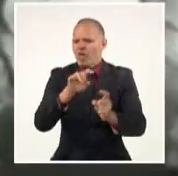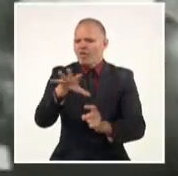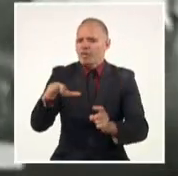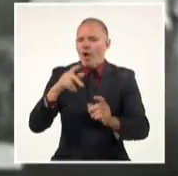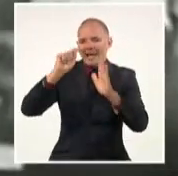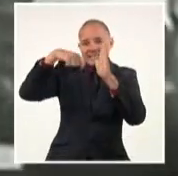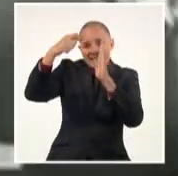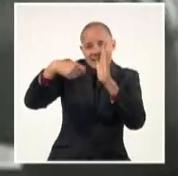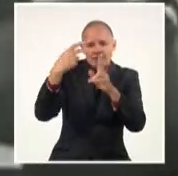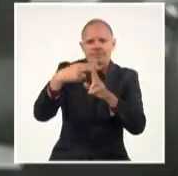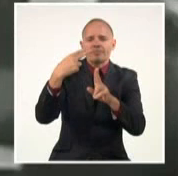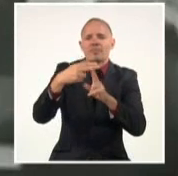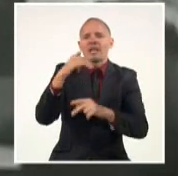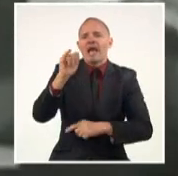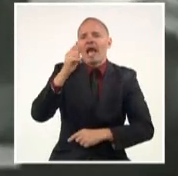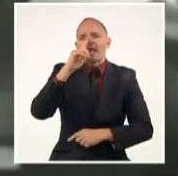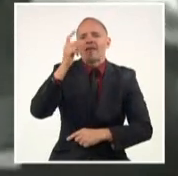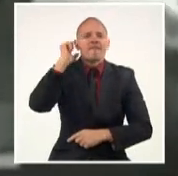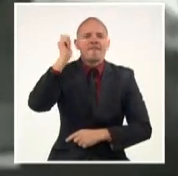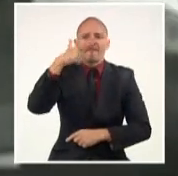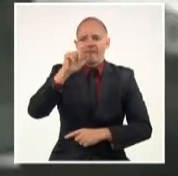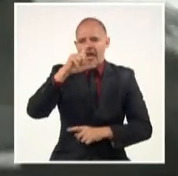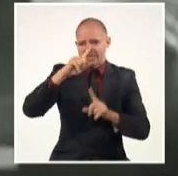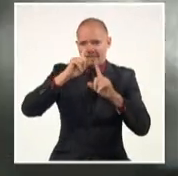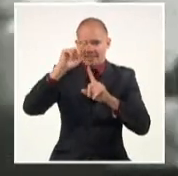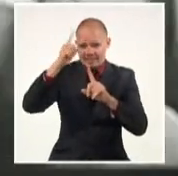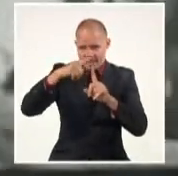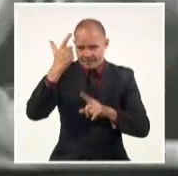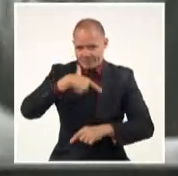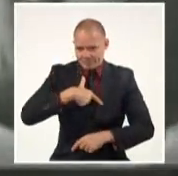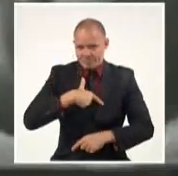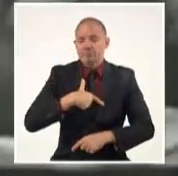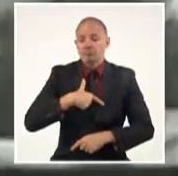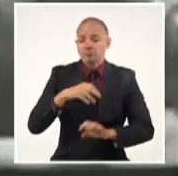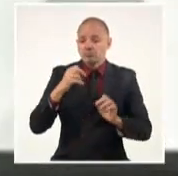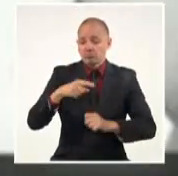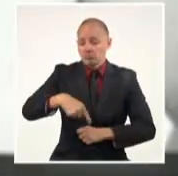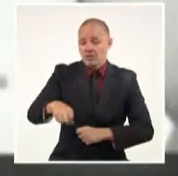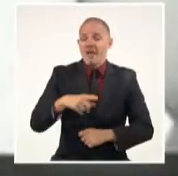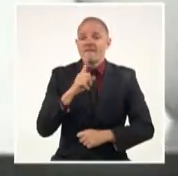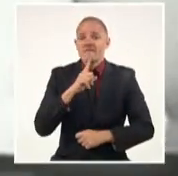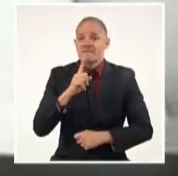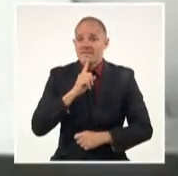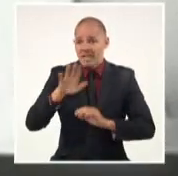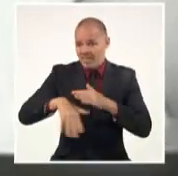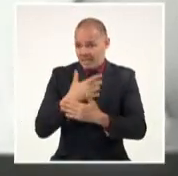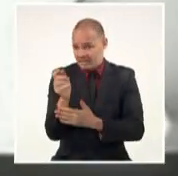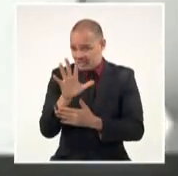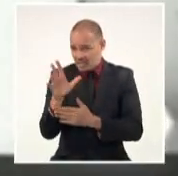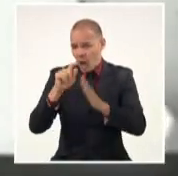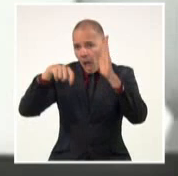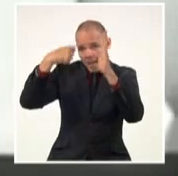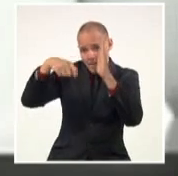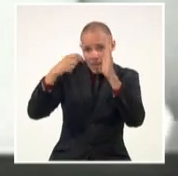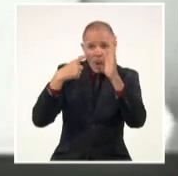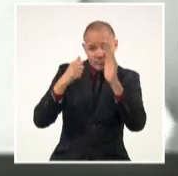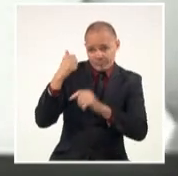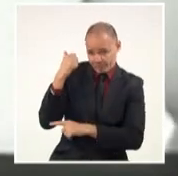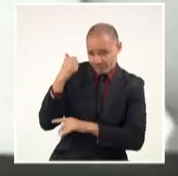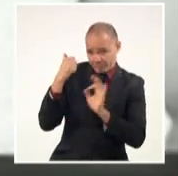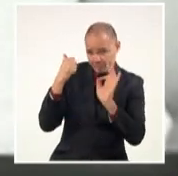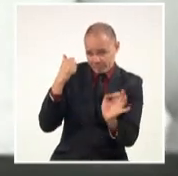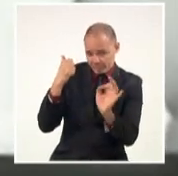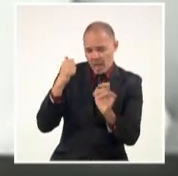proyecciones. Según el sitio Cubacine, el viernes cinco de enero se exhibirá el filme De Cierta Manera de Sara Gómez y el